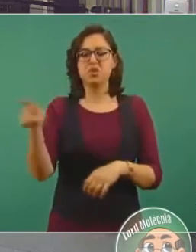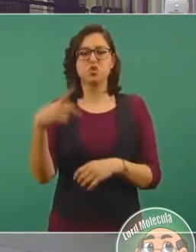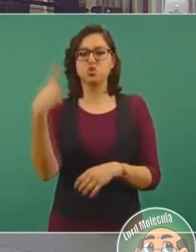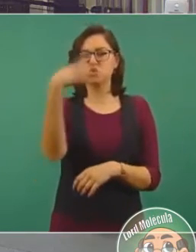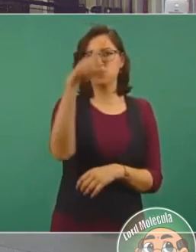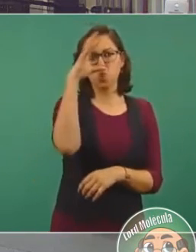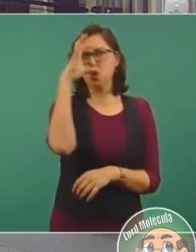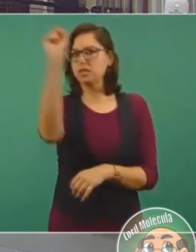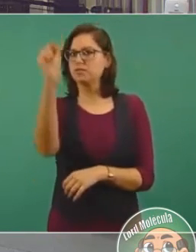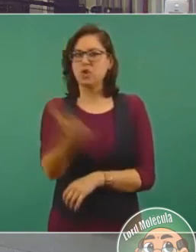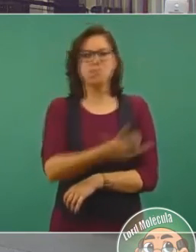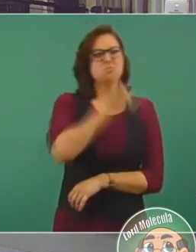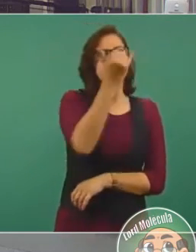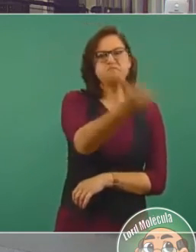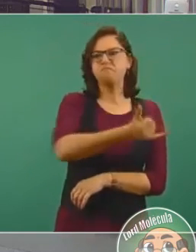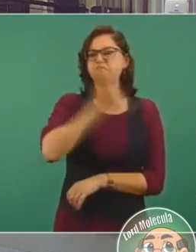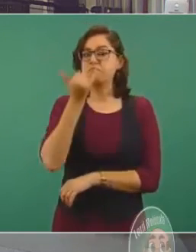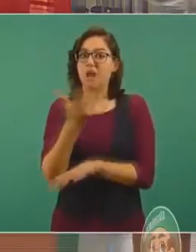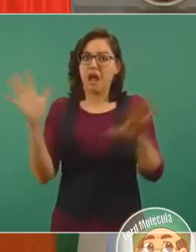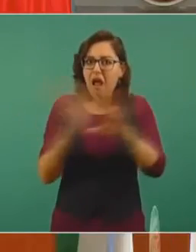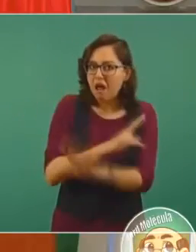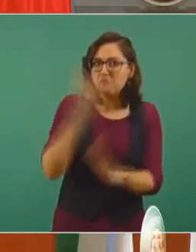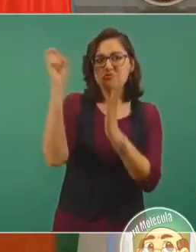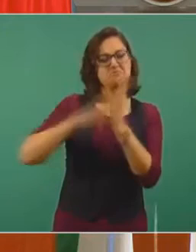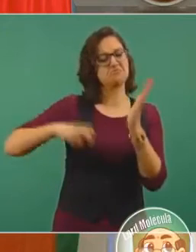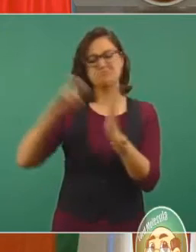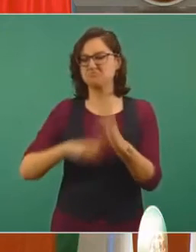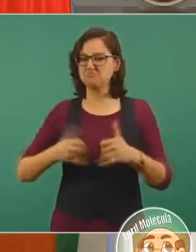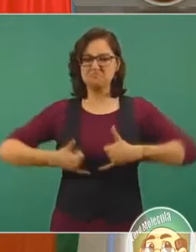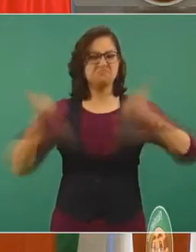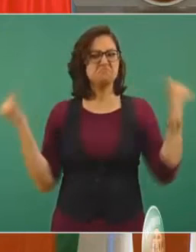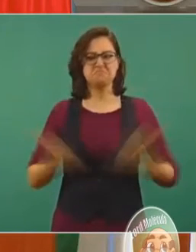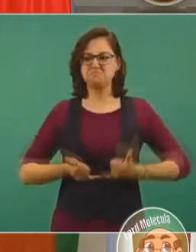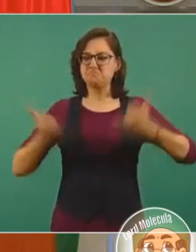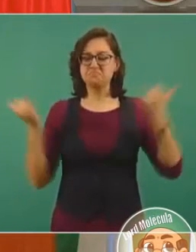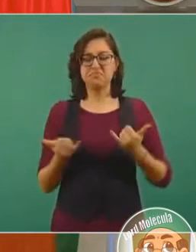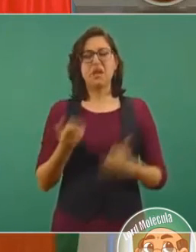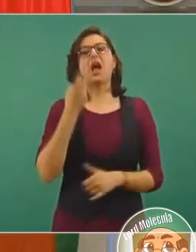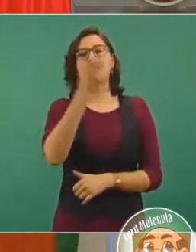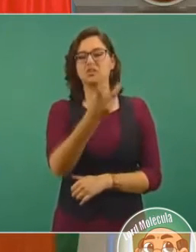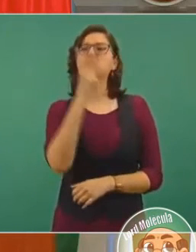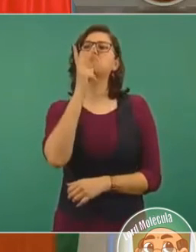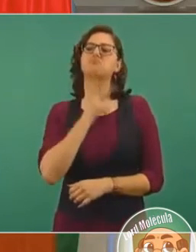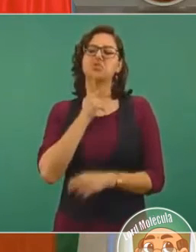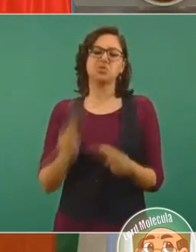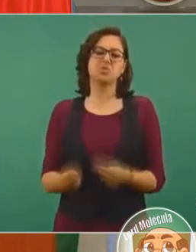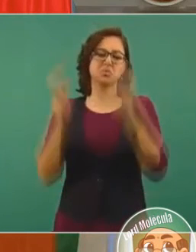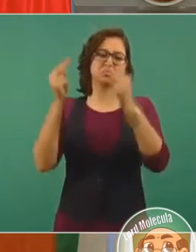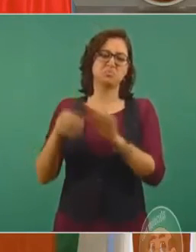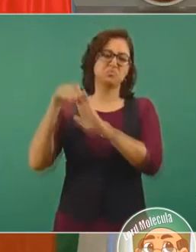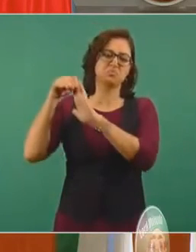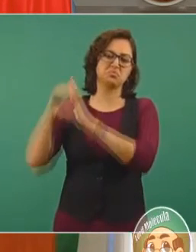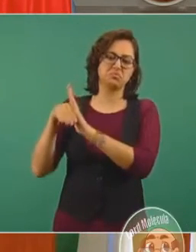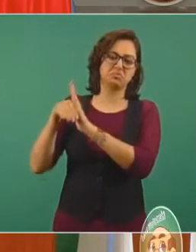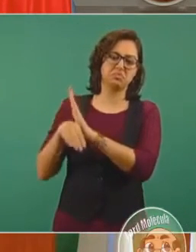con la que habían iniciado a